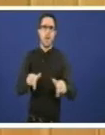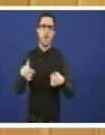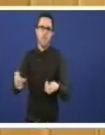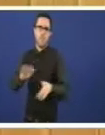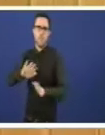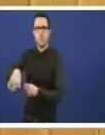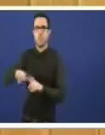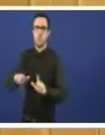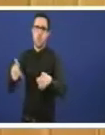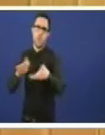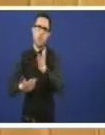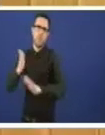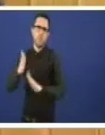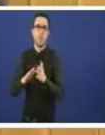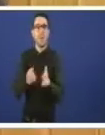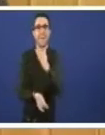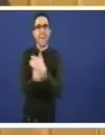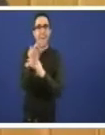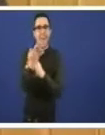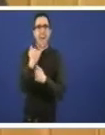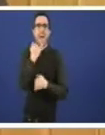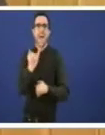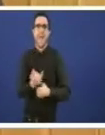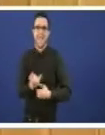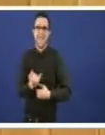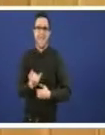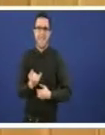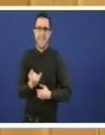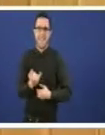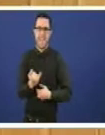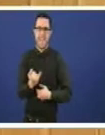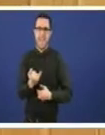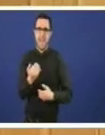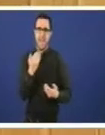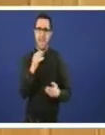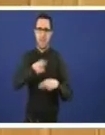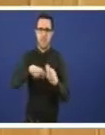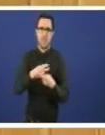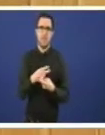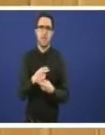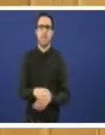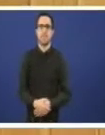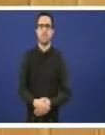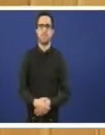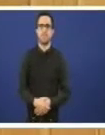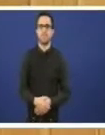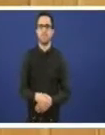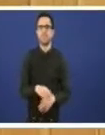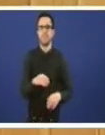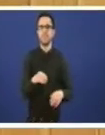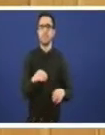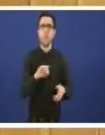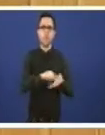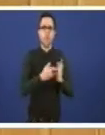e creando unha enerxía renovable das que fomenta a propia Unión Europea esa é o plan esa é a